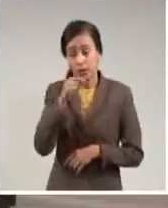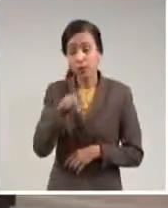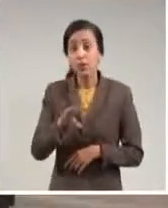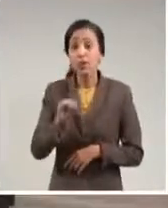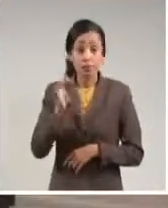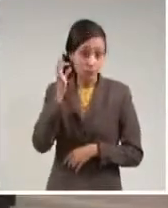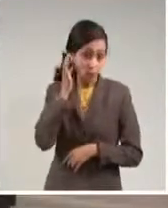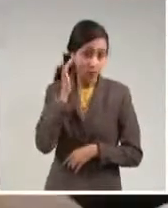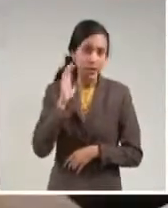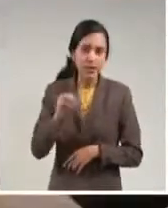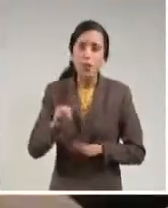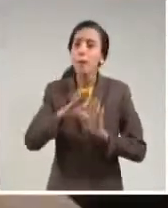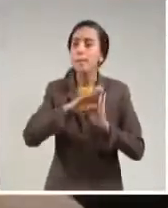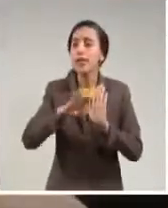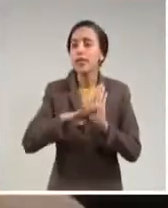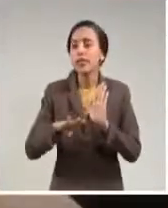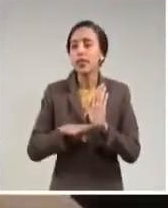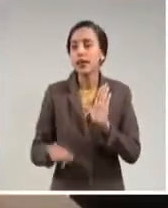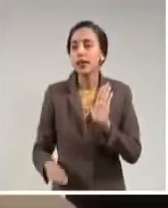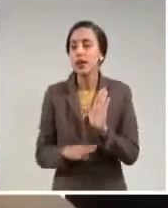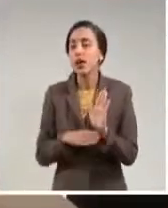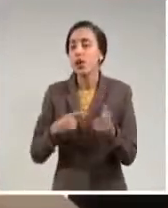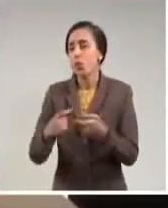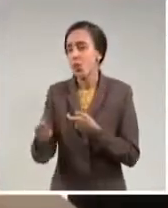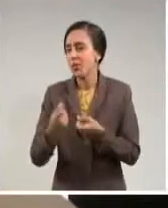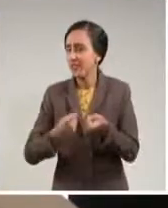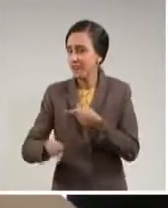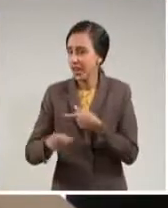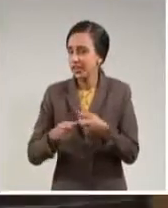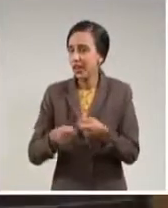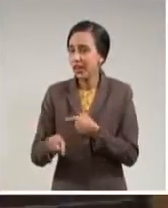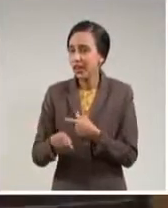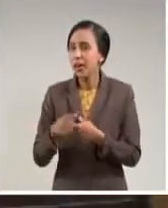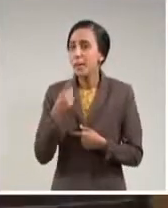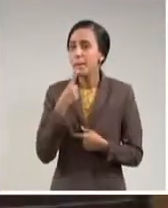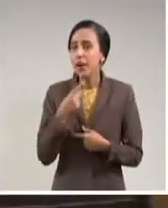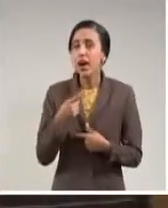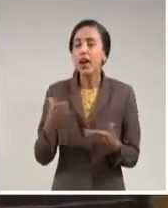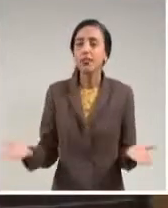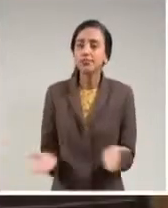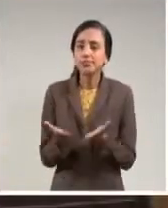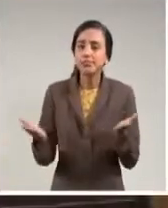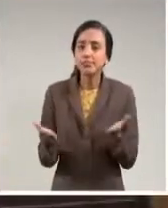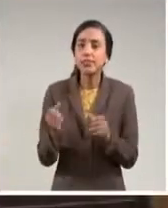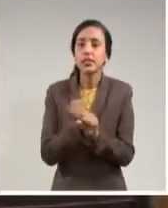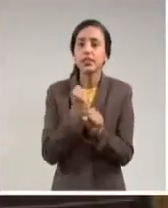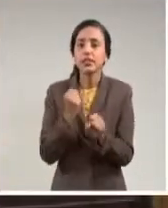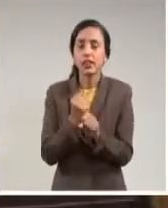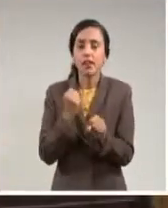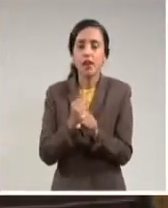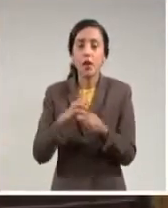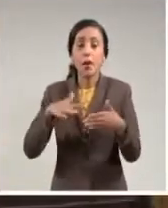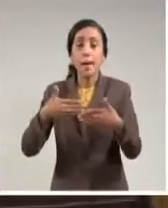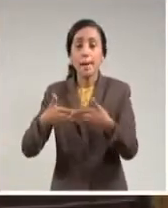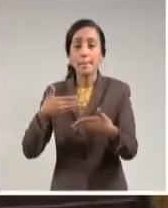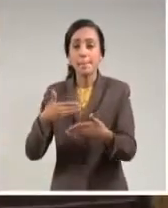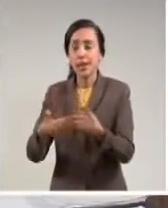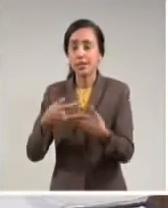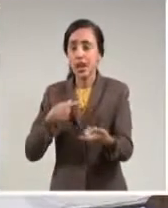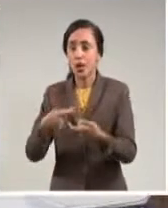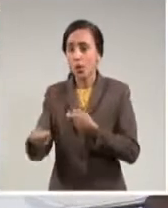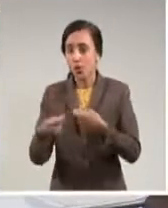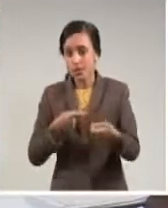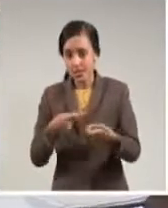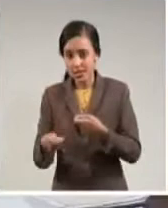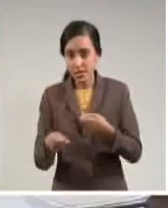mencionó medidas adoptadas en el comercio mayorista dirigidas a restablecer el sistema de trabajo con las empresas comercializadoras